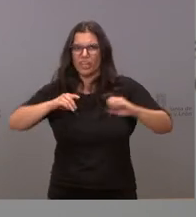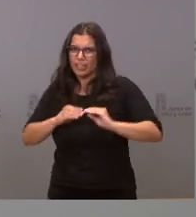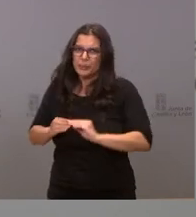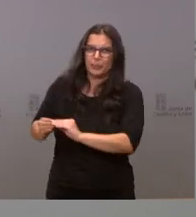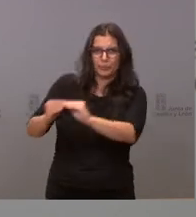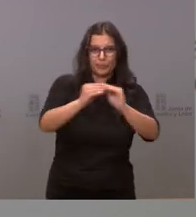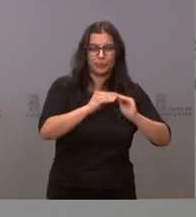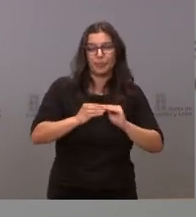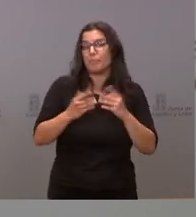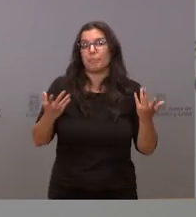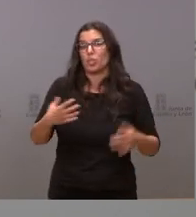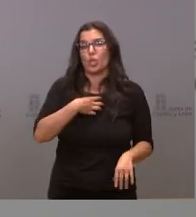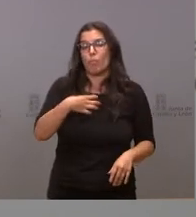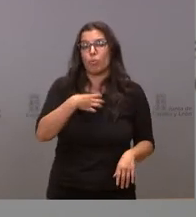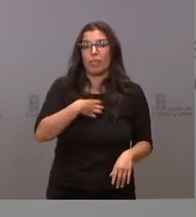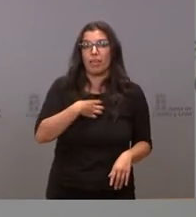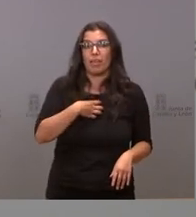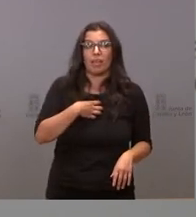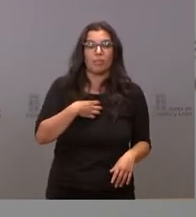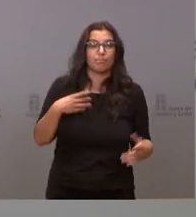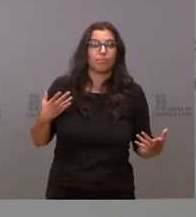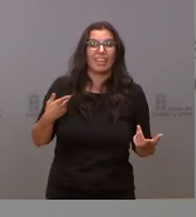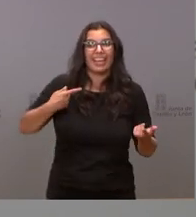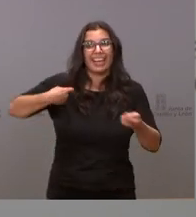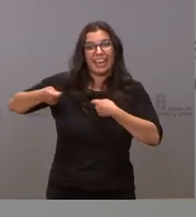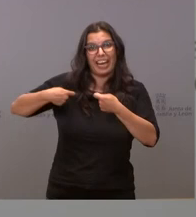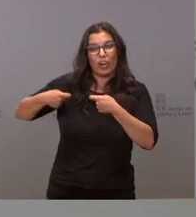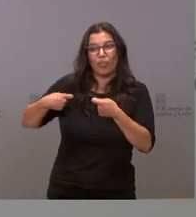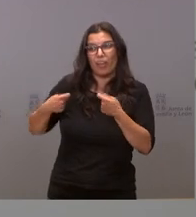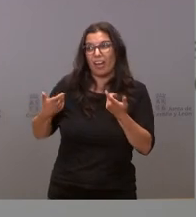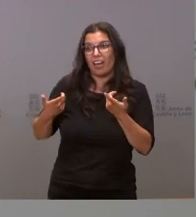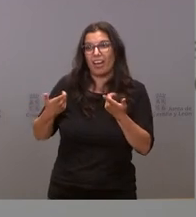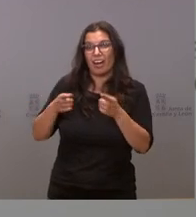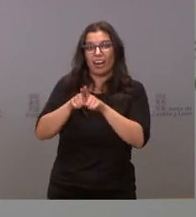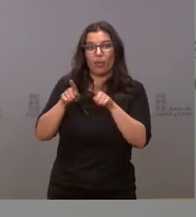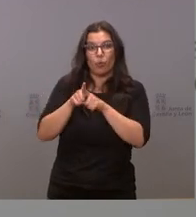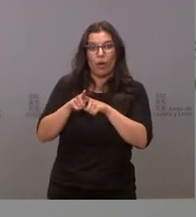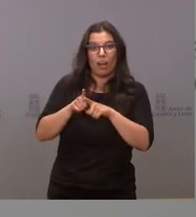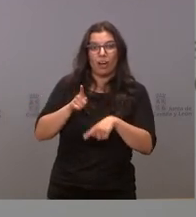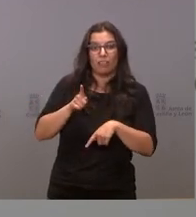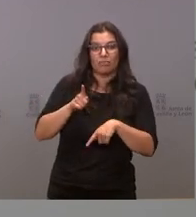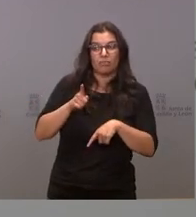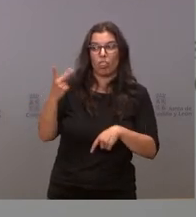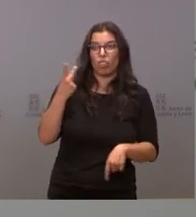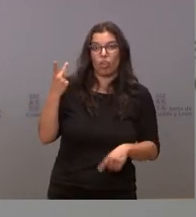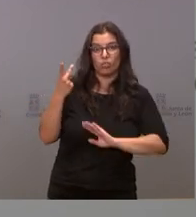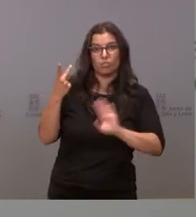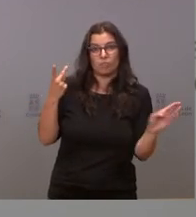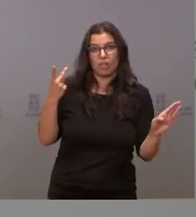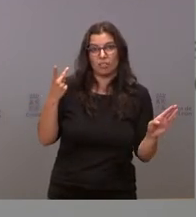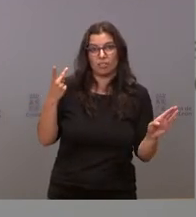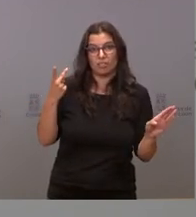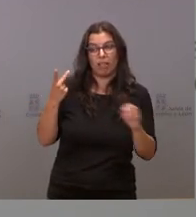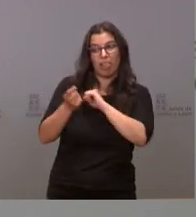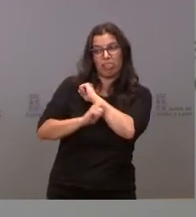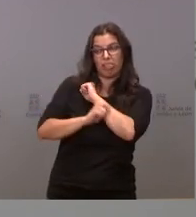como decía antes una negociación de manera bilateral con las cartas